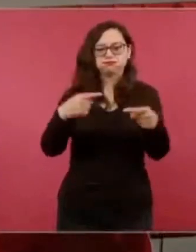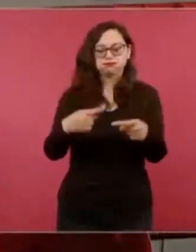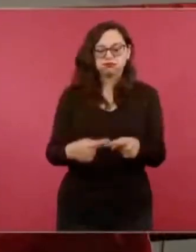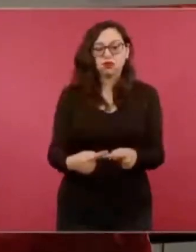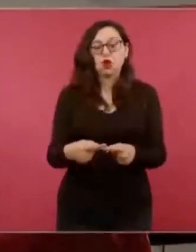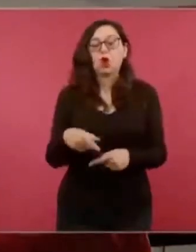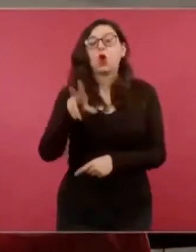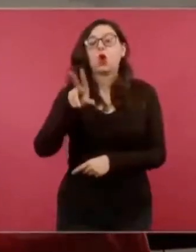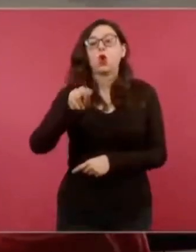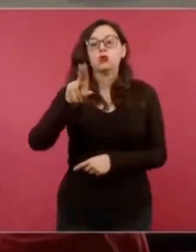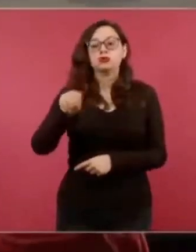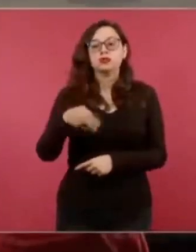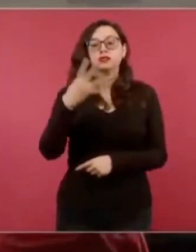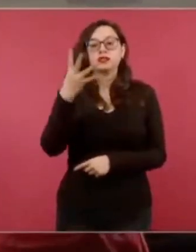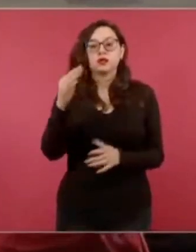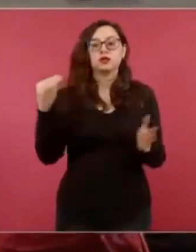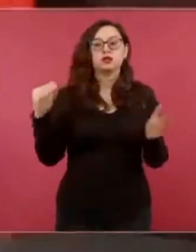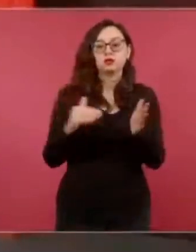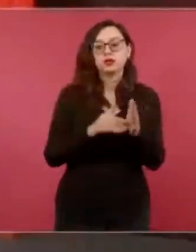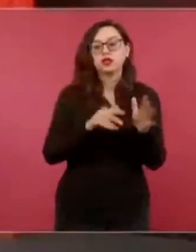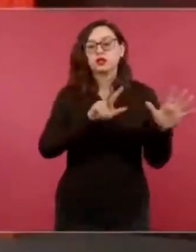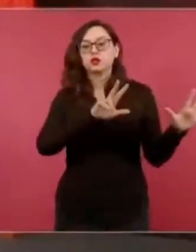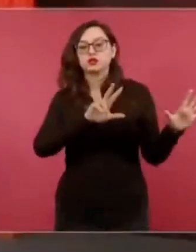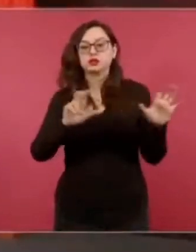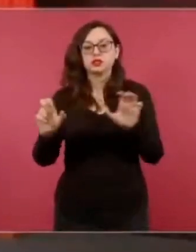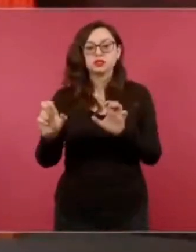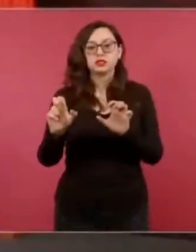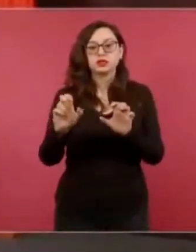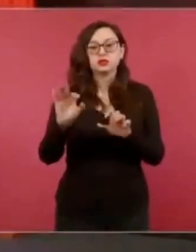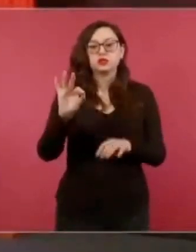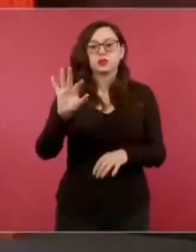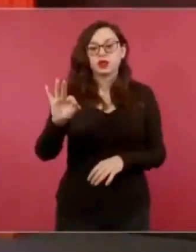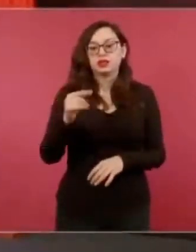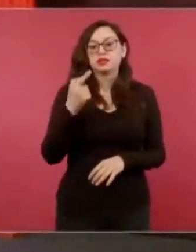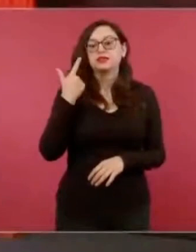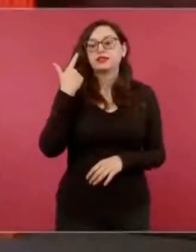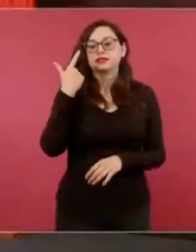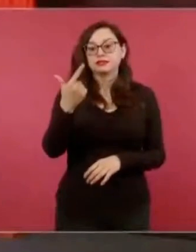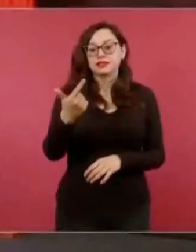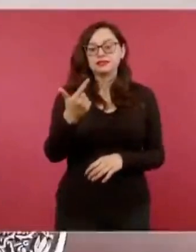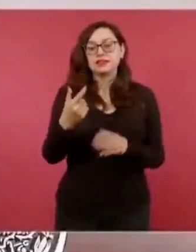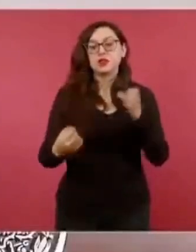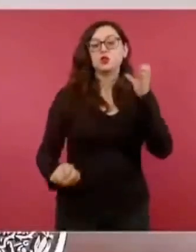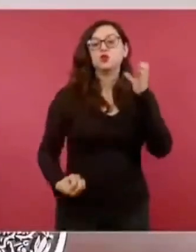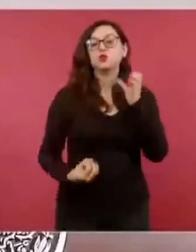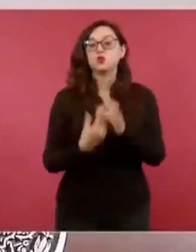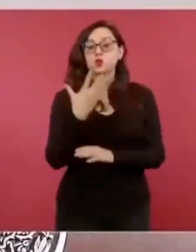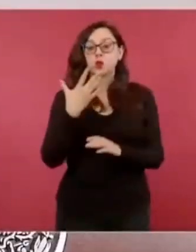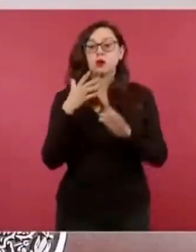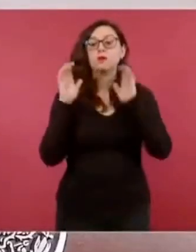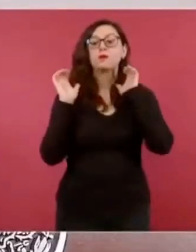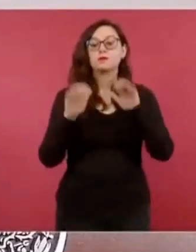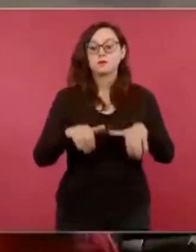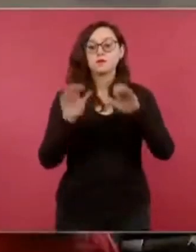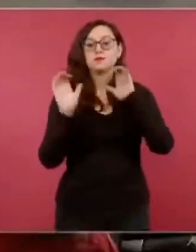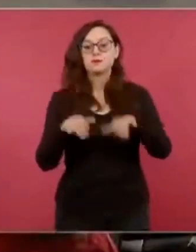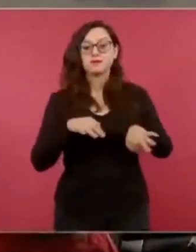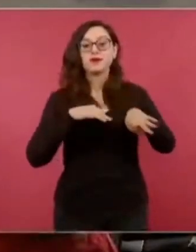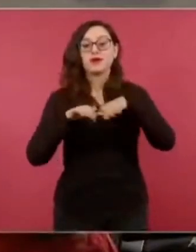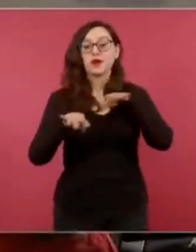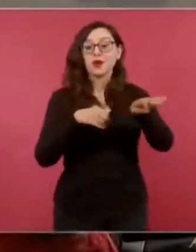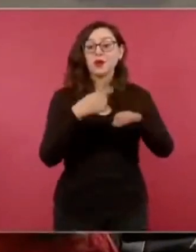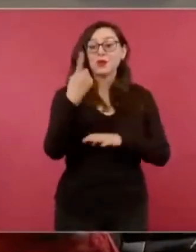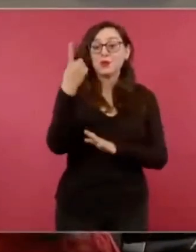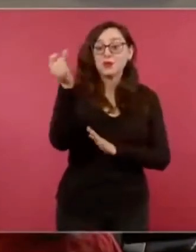84 mil 857 empleos sólo en este mes. Eso nos pone en esta cifra